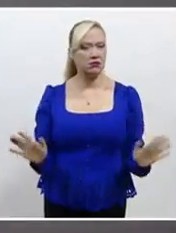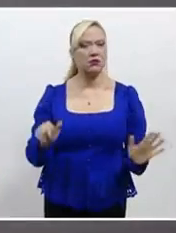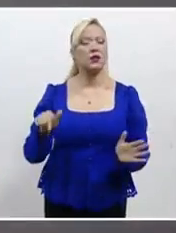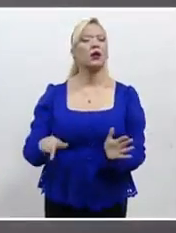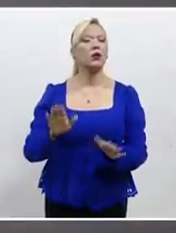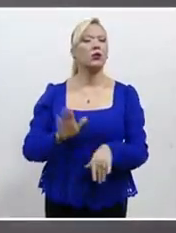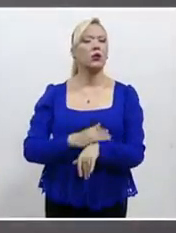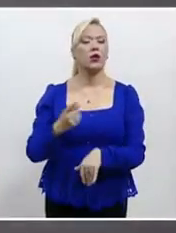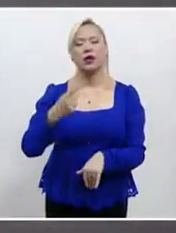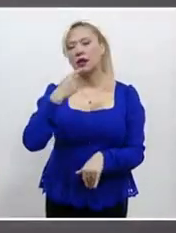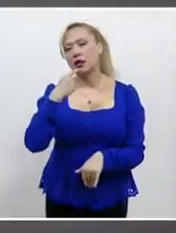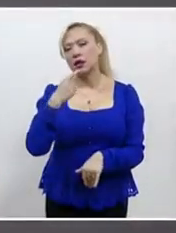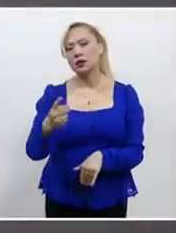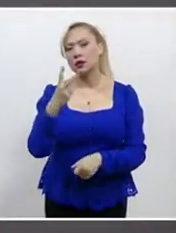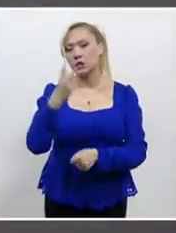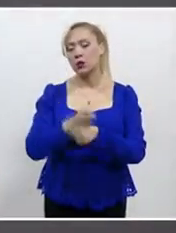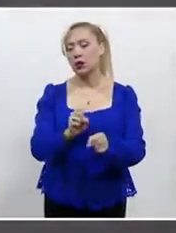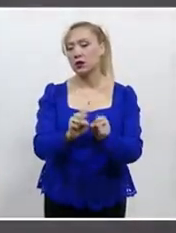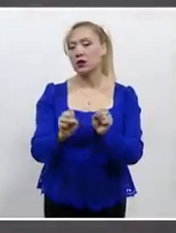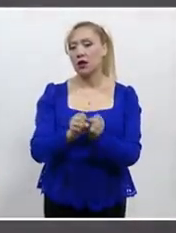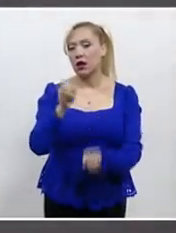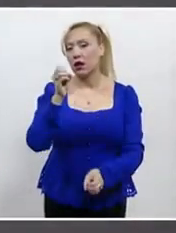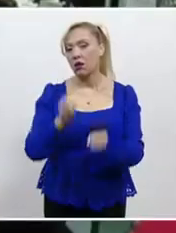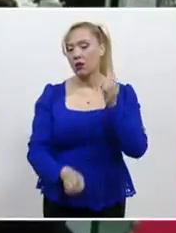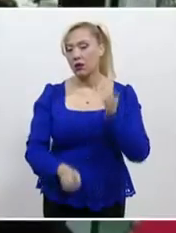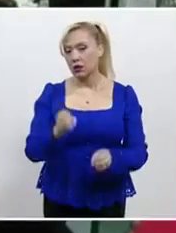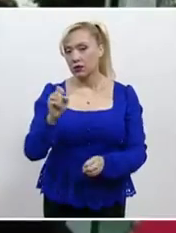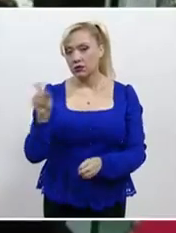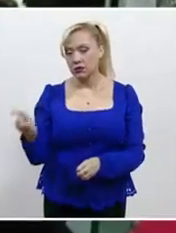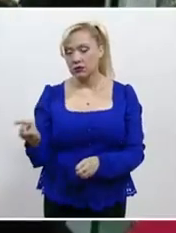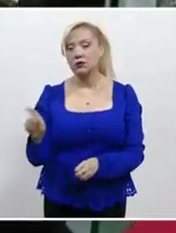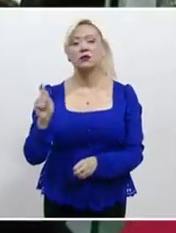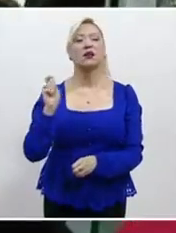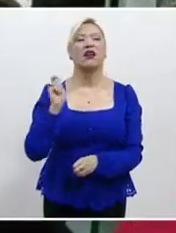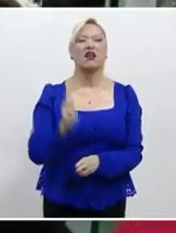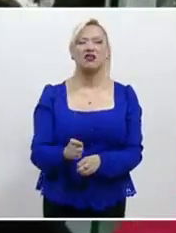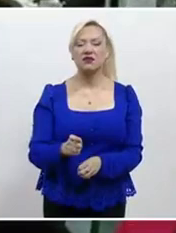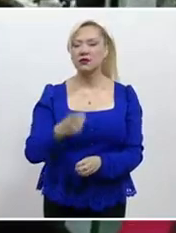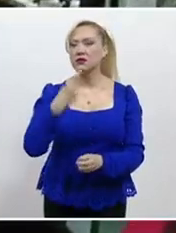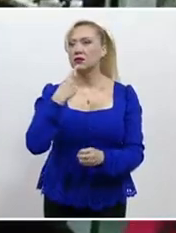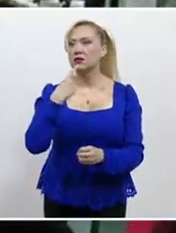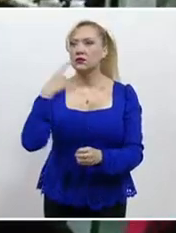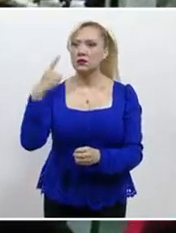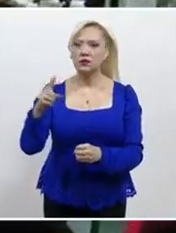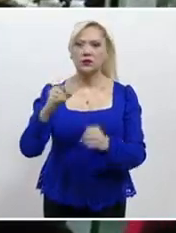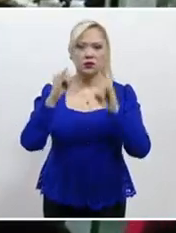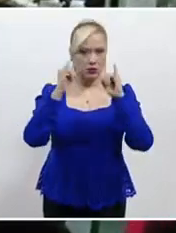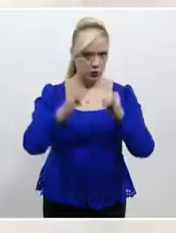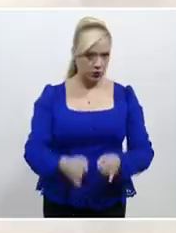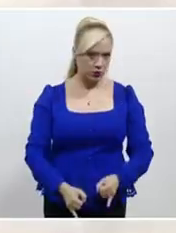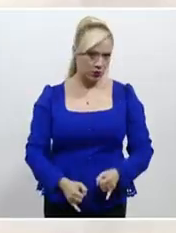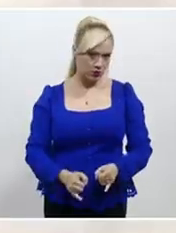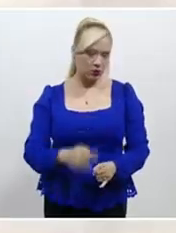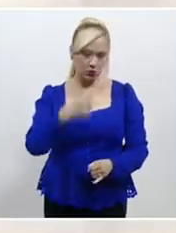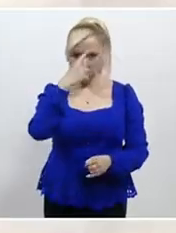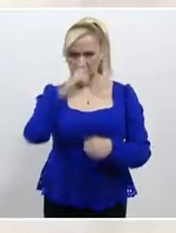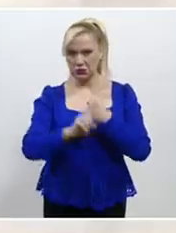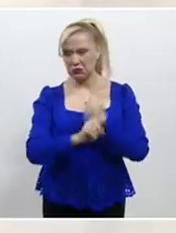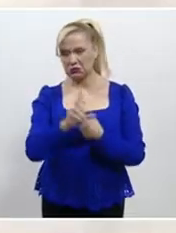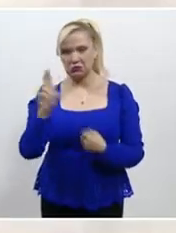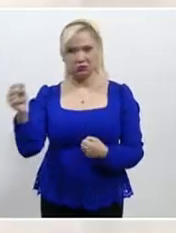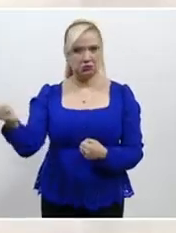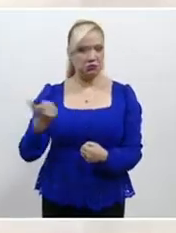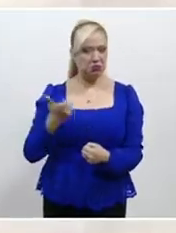acorde con lo establecido por la Segunda Sala de la Corte en el sentido de que las demandas individuales relativas a conflictos